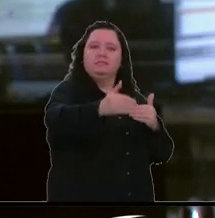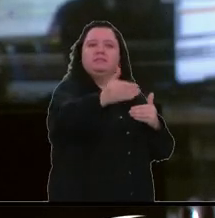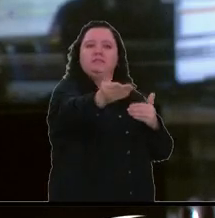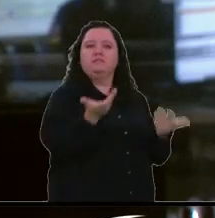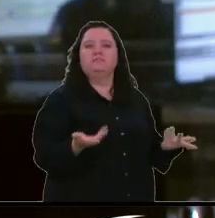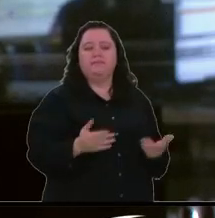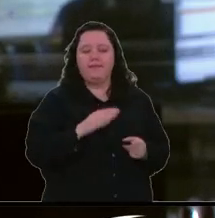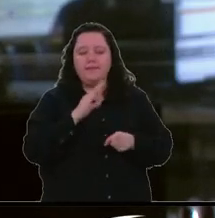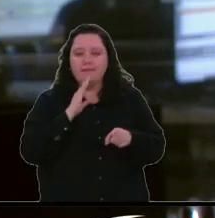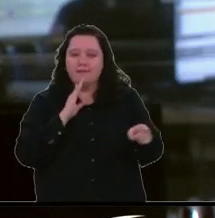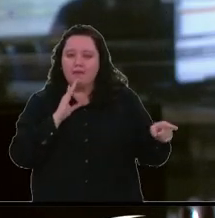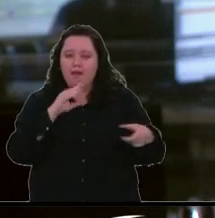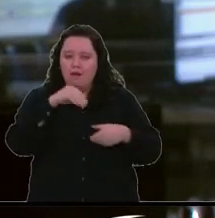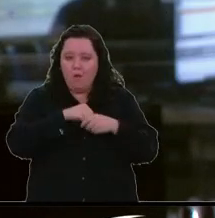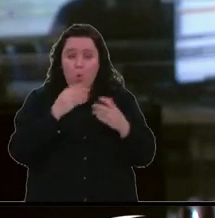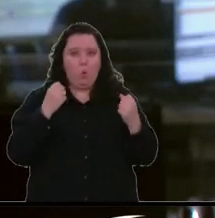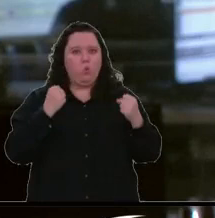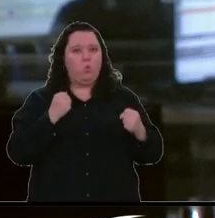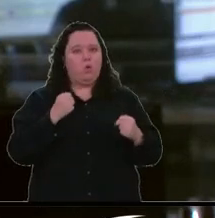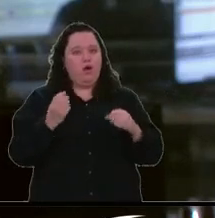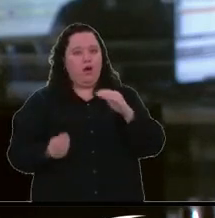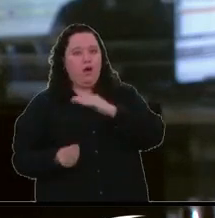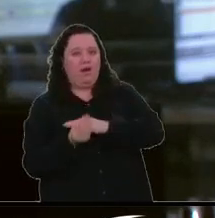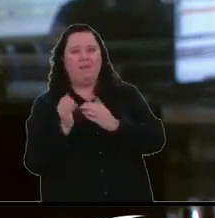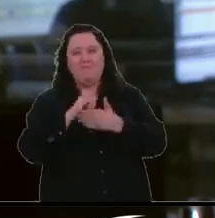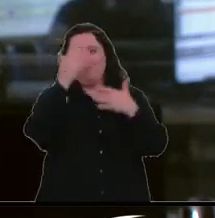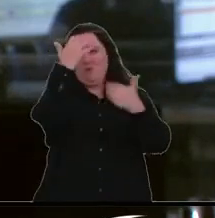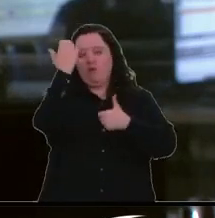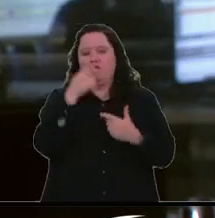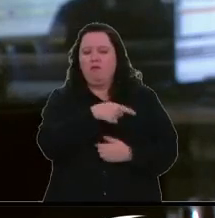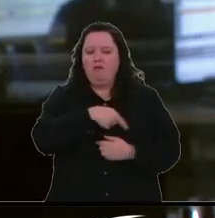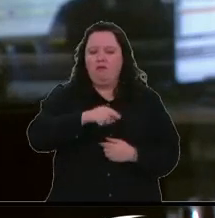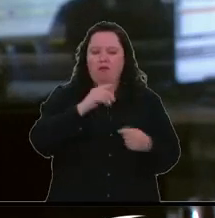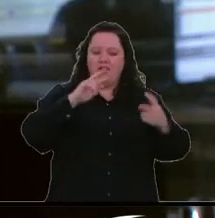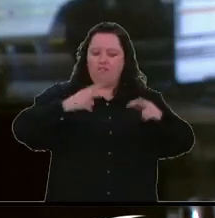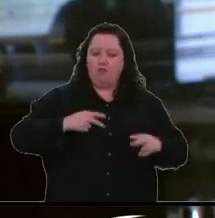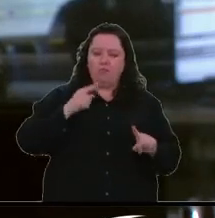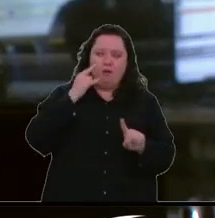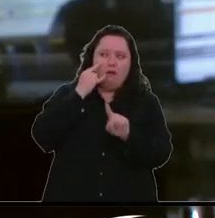están detrás de estos micos o a cuáles intereses está respondiendo esta reforma? Lo averiguaremos.